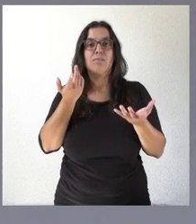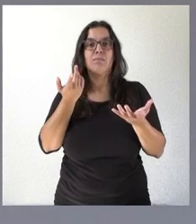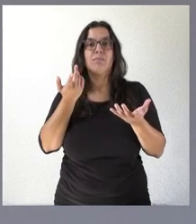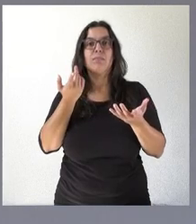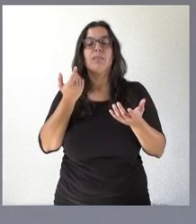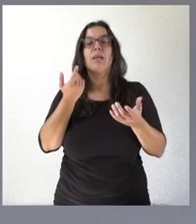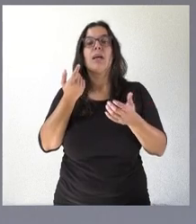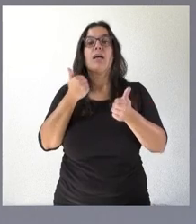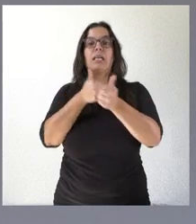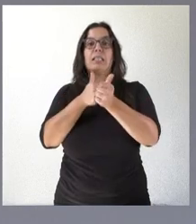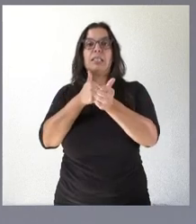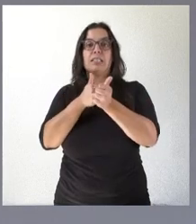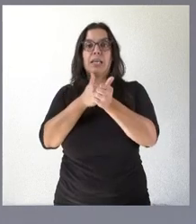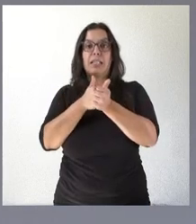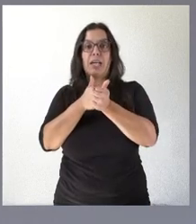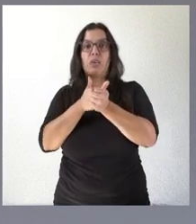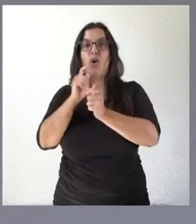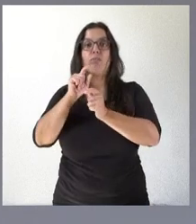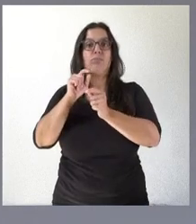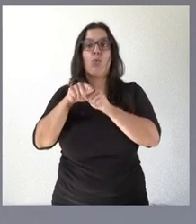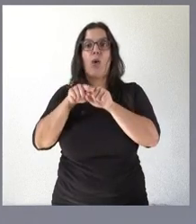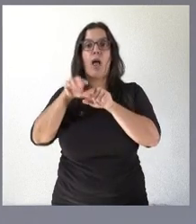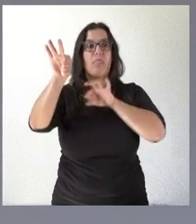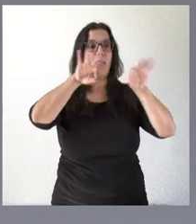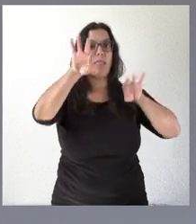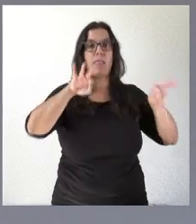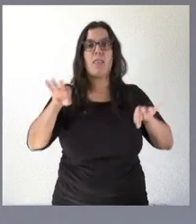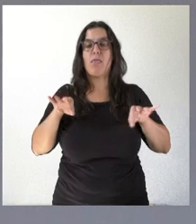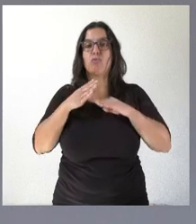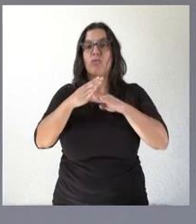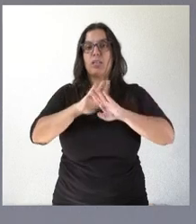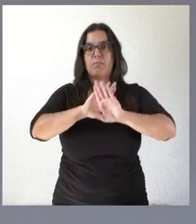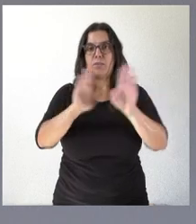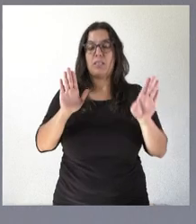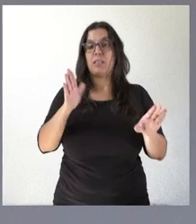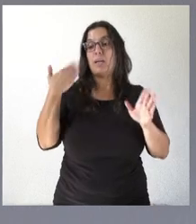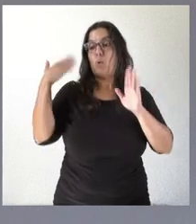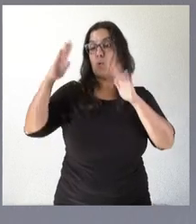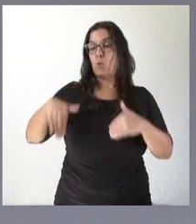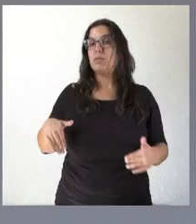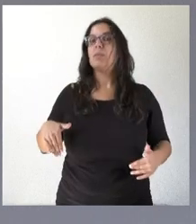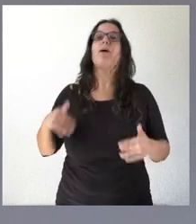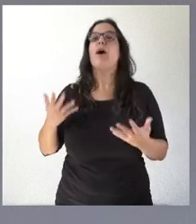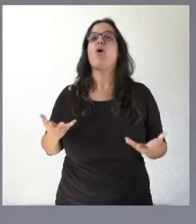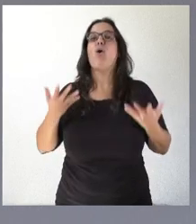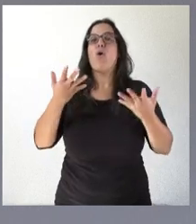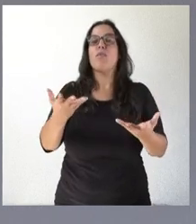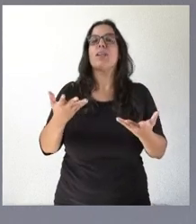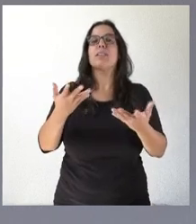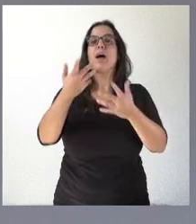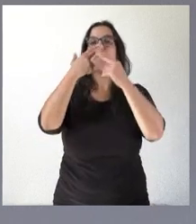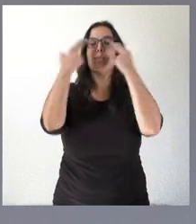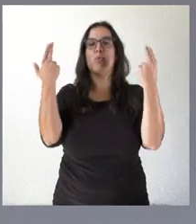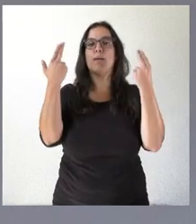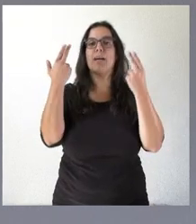secretarios a lo largo y ancho del territorio nacional. En la última, han dotado la oferta pública de empleo de secretarios